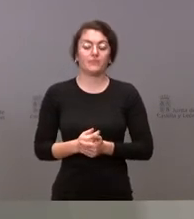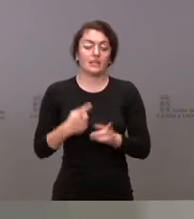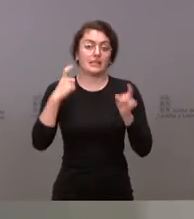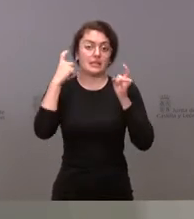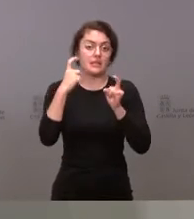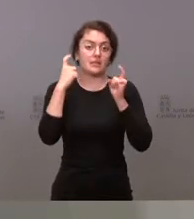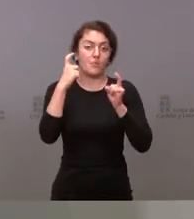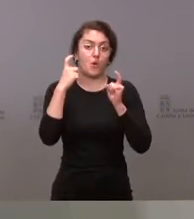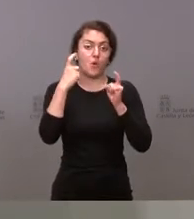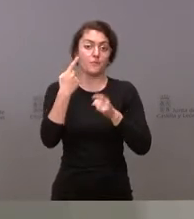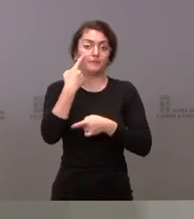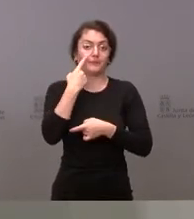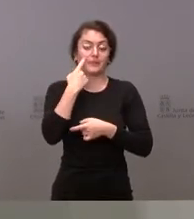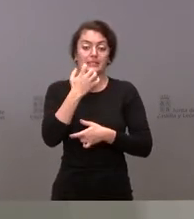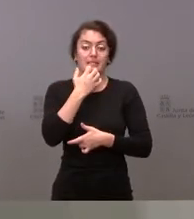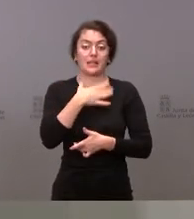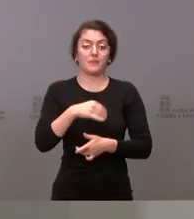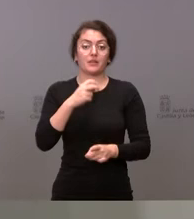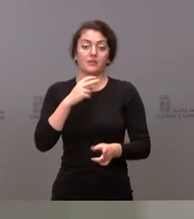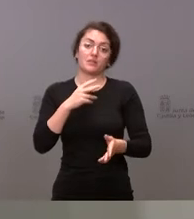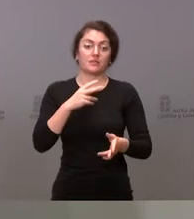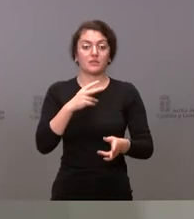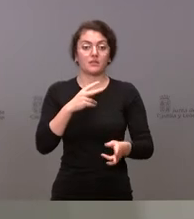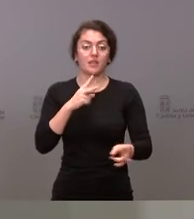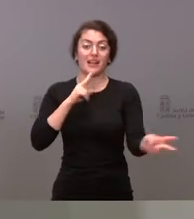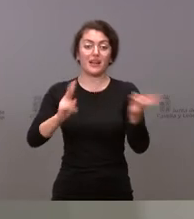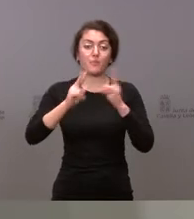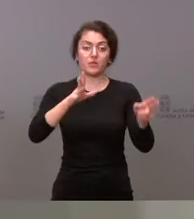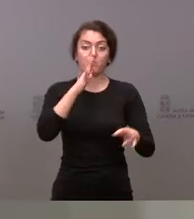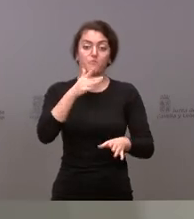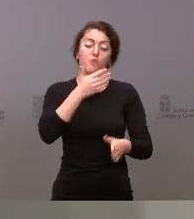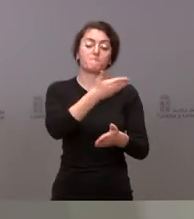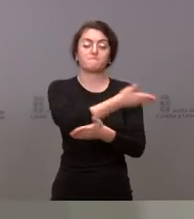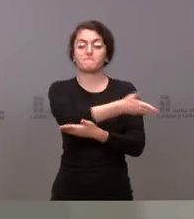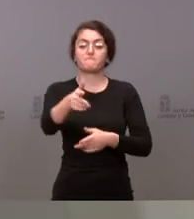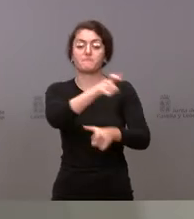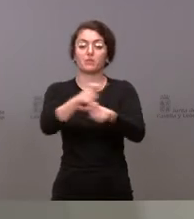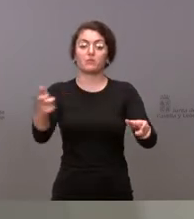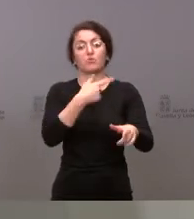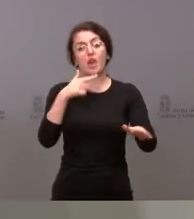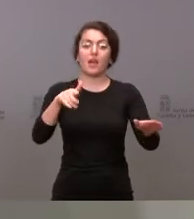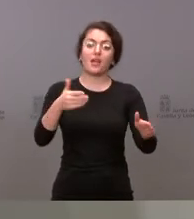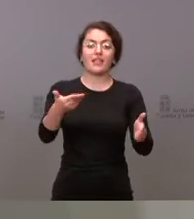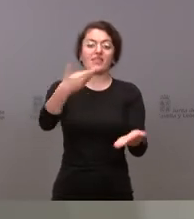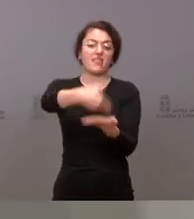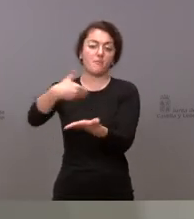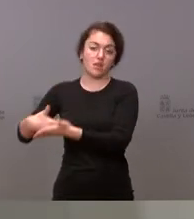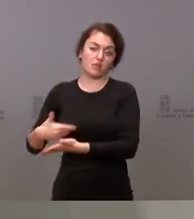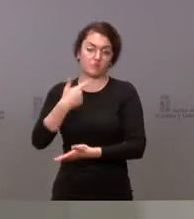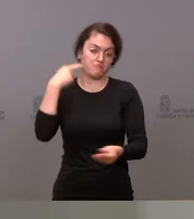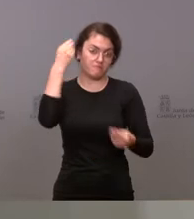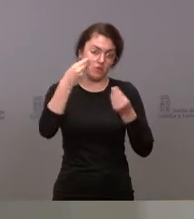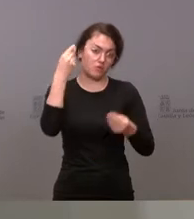a las demandas razonables de la población y creo que esa es la buena noticia, responder a las demandas de la población.